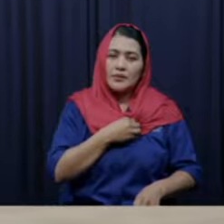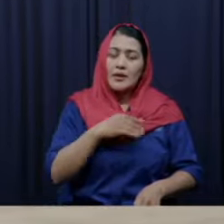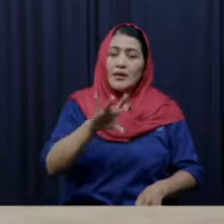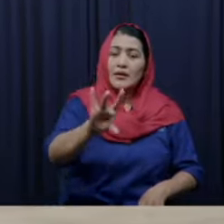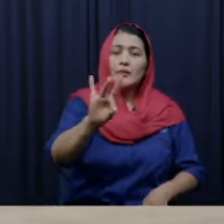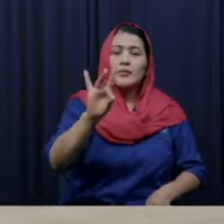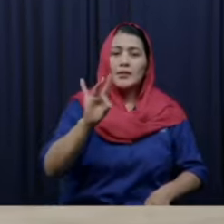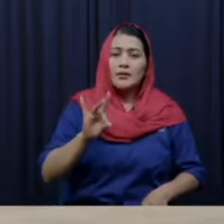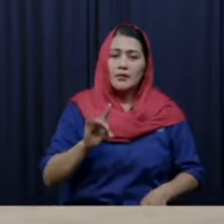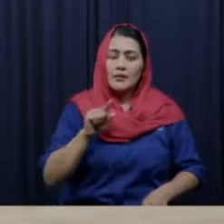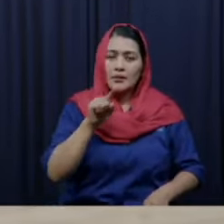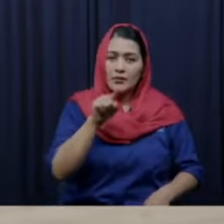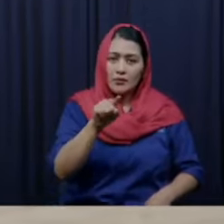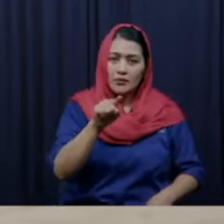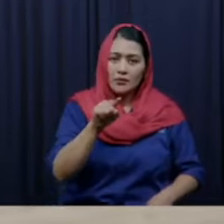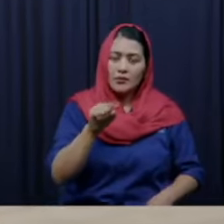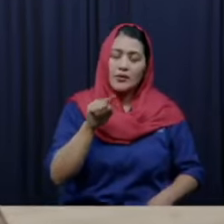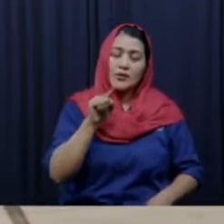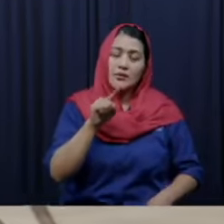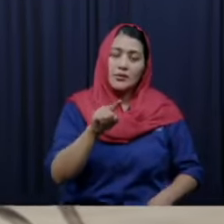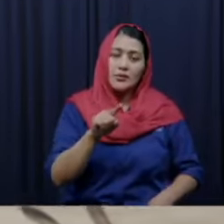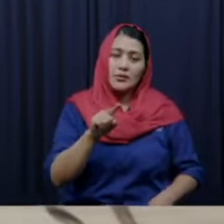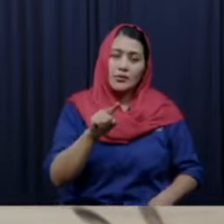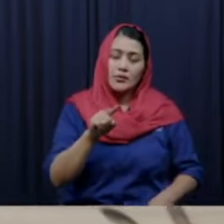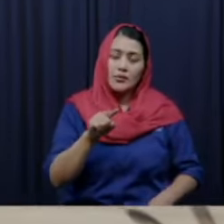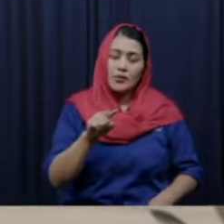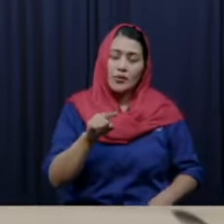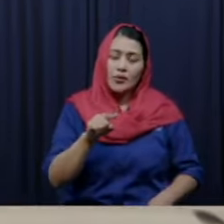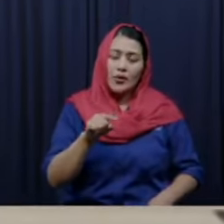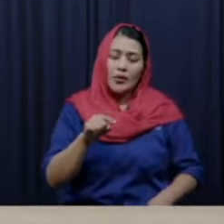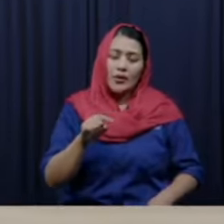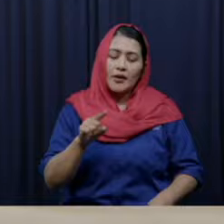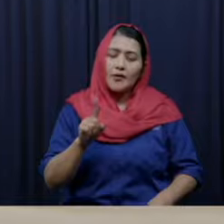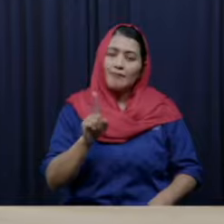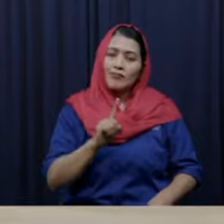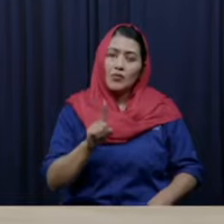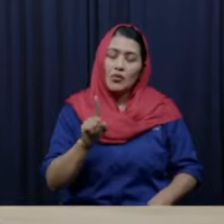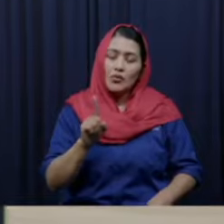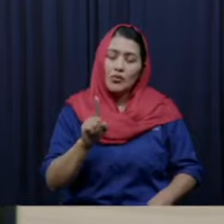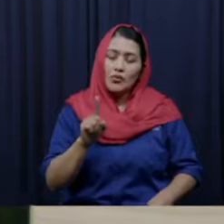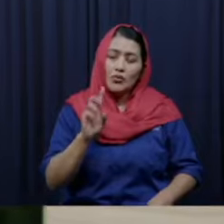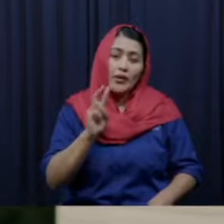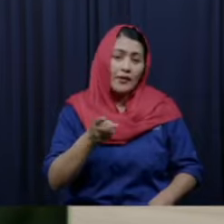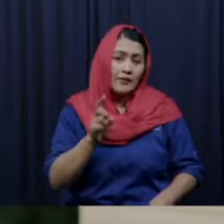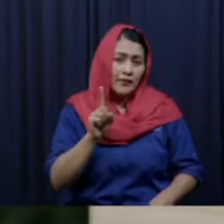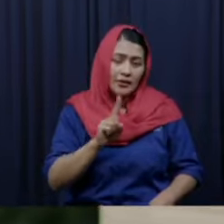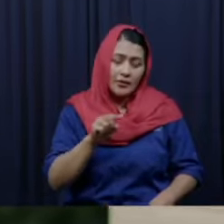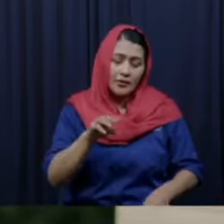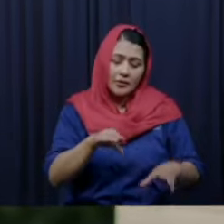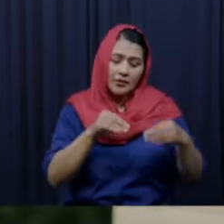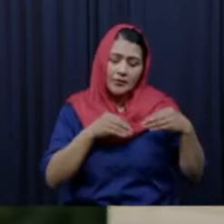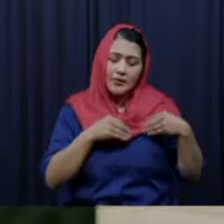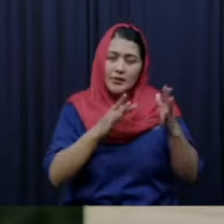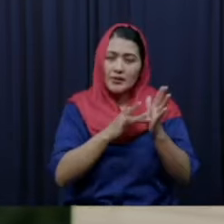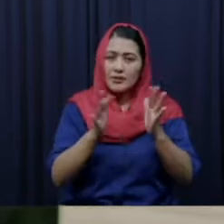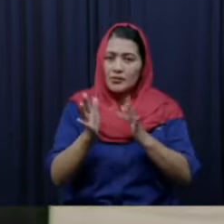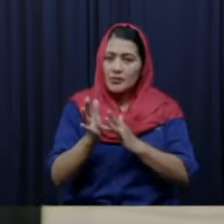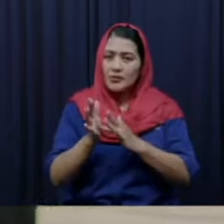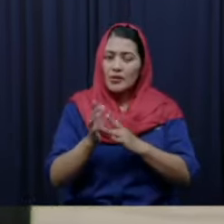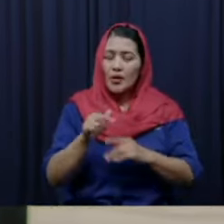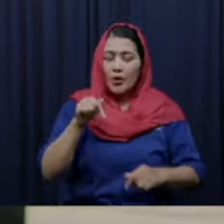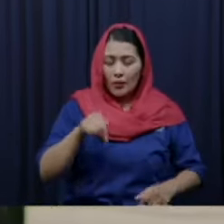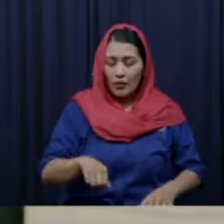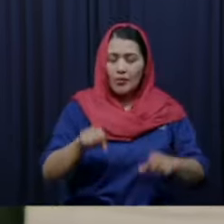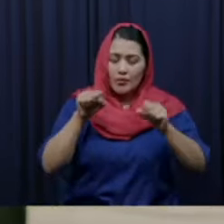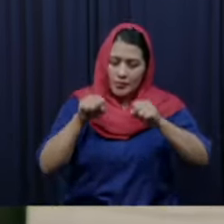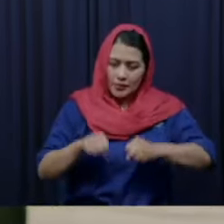oportunidad de salvación es una decisión de vida o muerte si tú has estado en